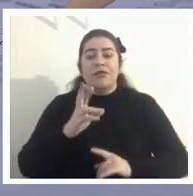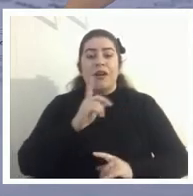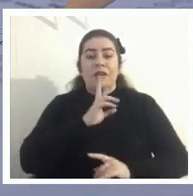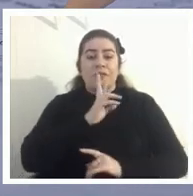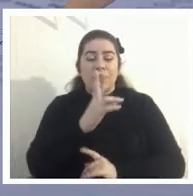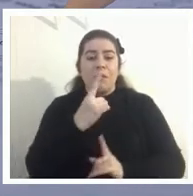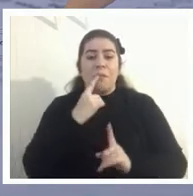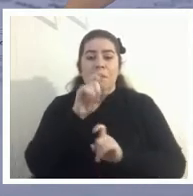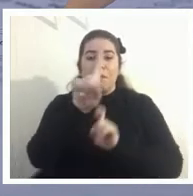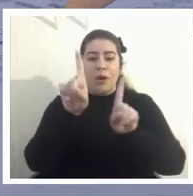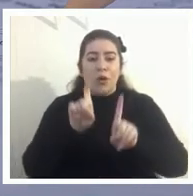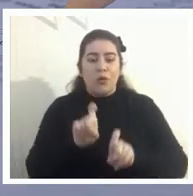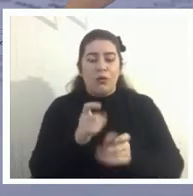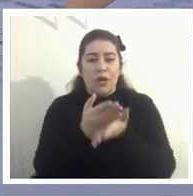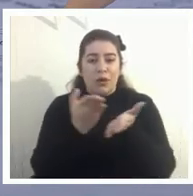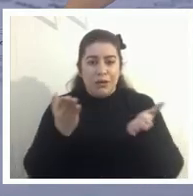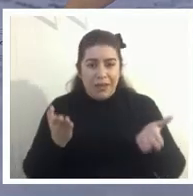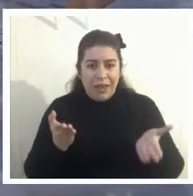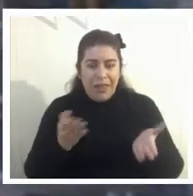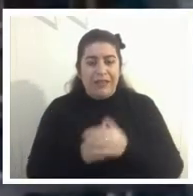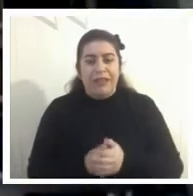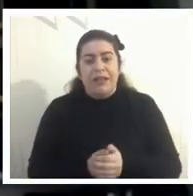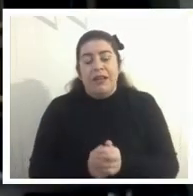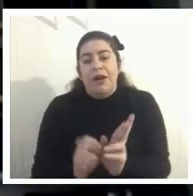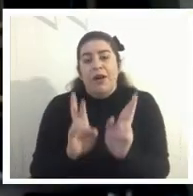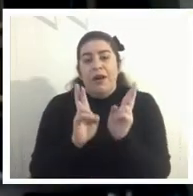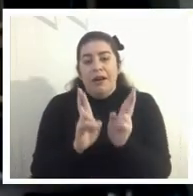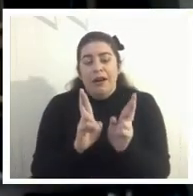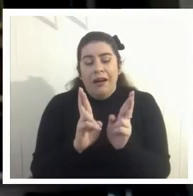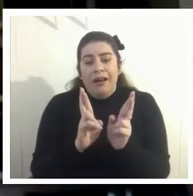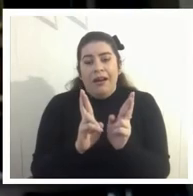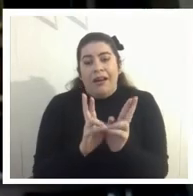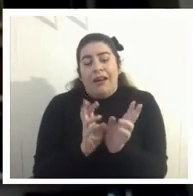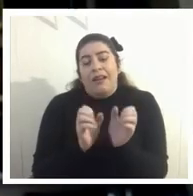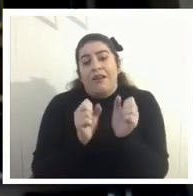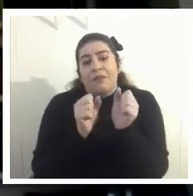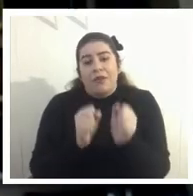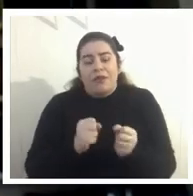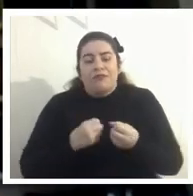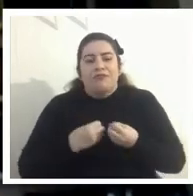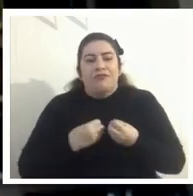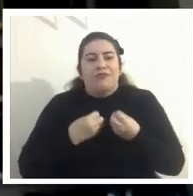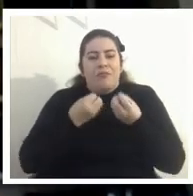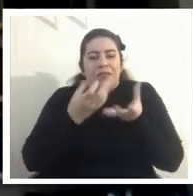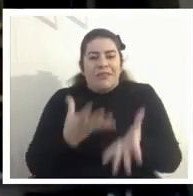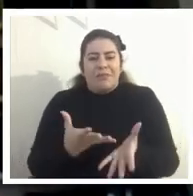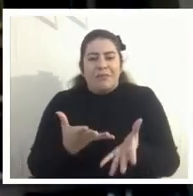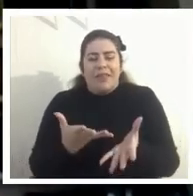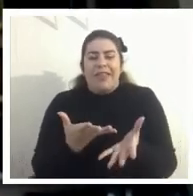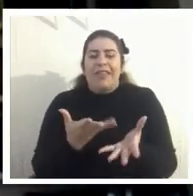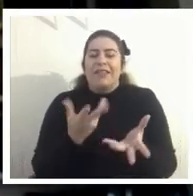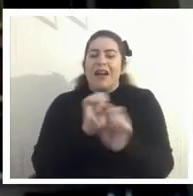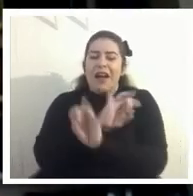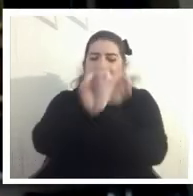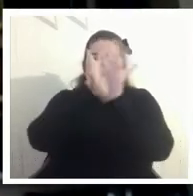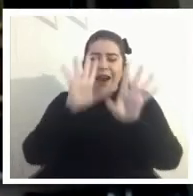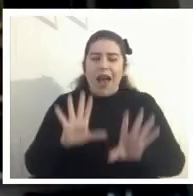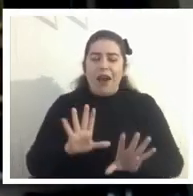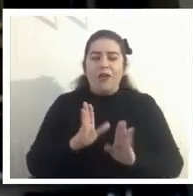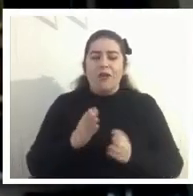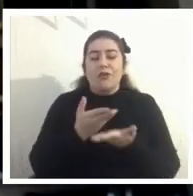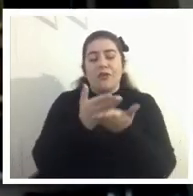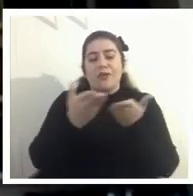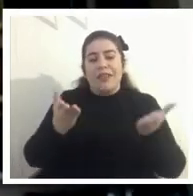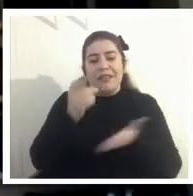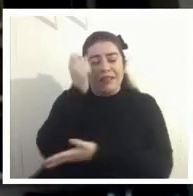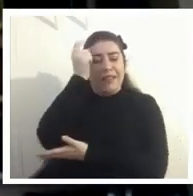y espero que haya podido expresarme de manera clara y que haya podido seguir mi charla